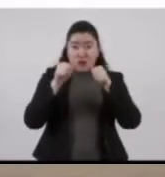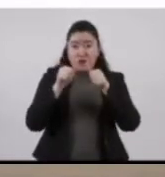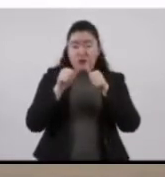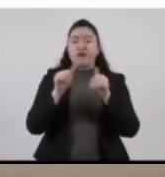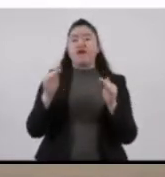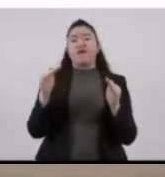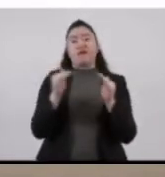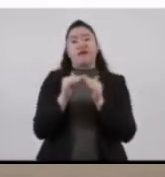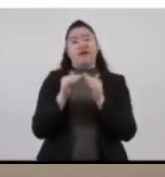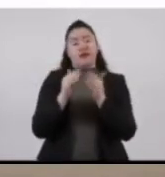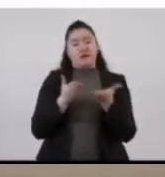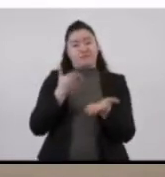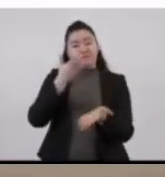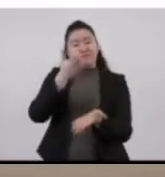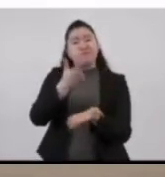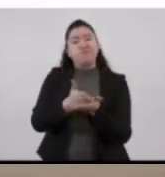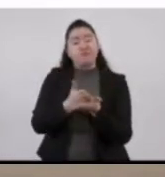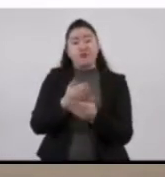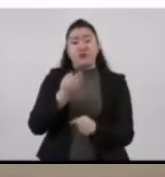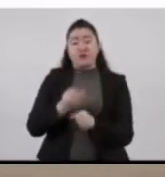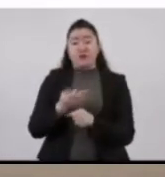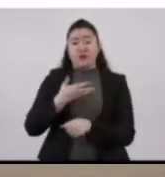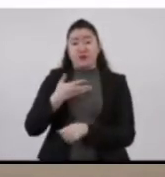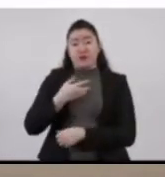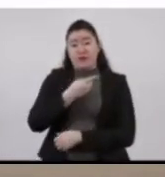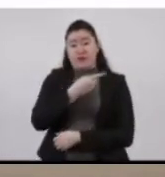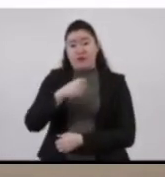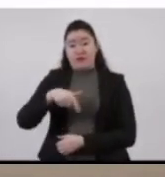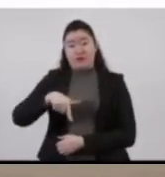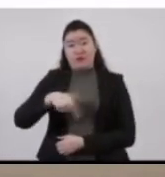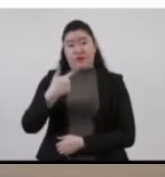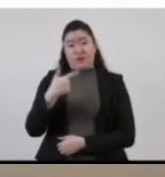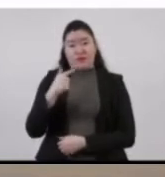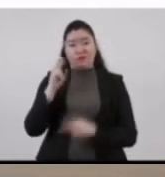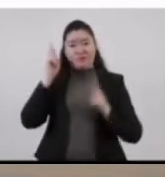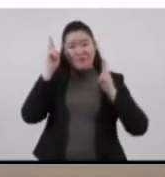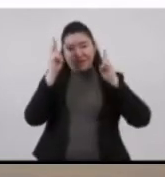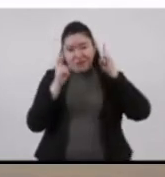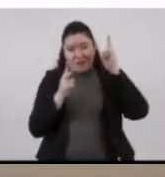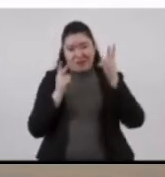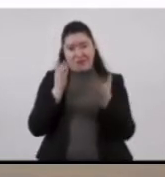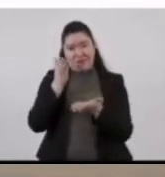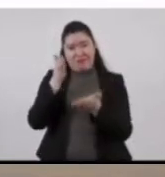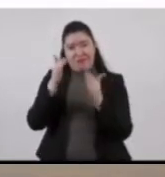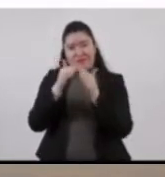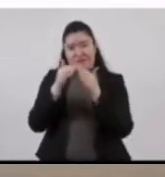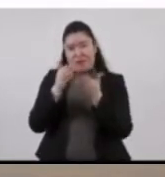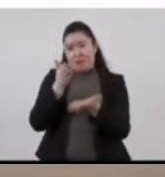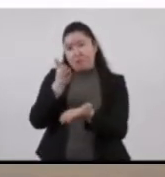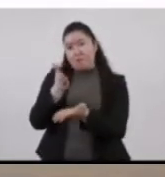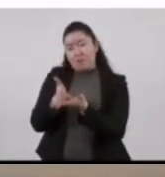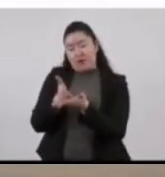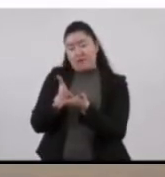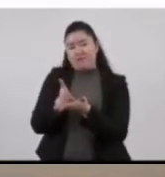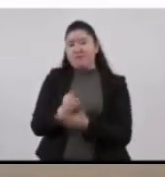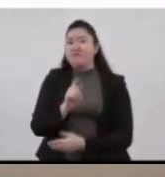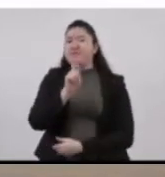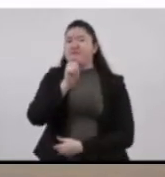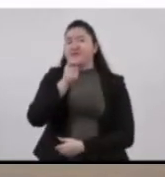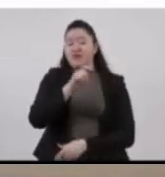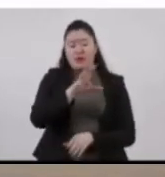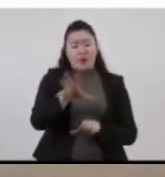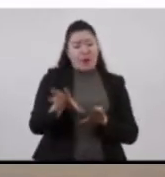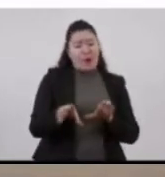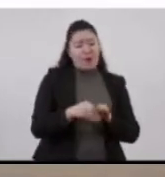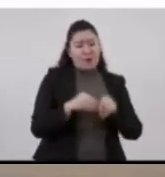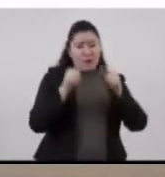casas de habitación, hasta este momento hemos generado 112 visitas domiciliarias y esto ha implicado un universo